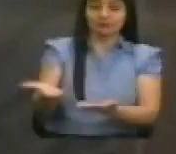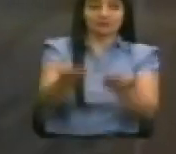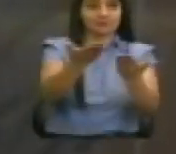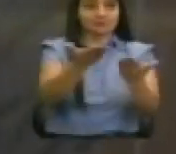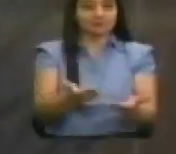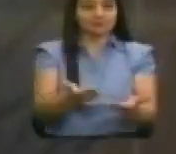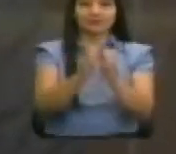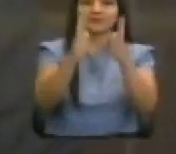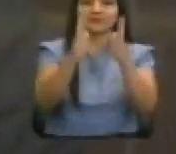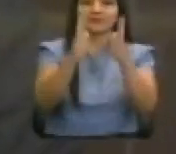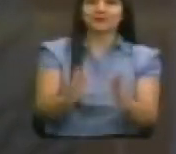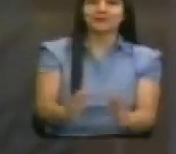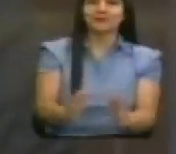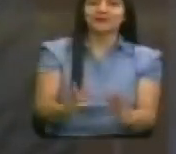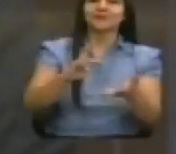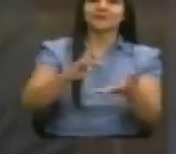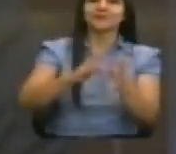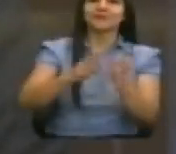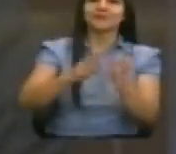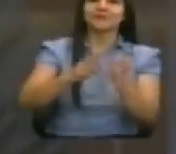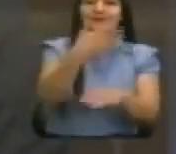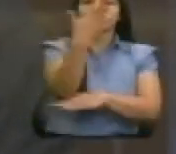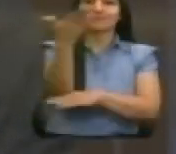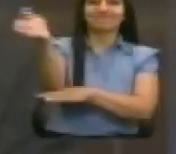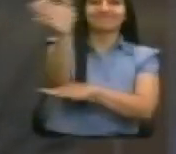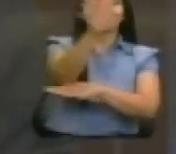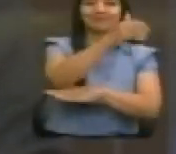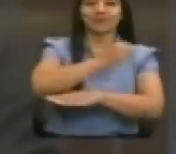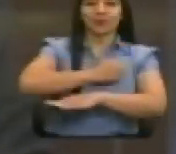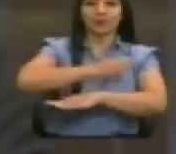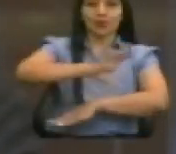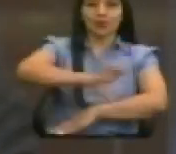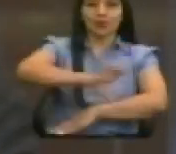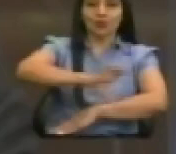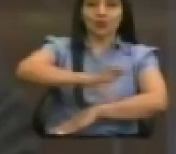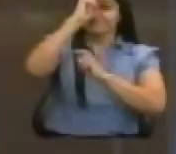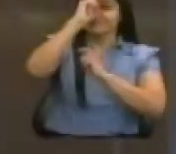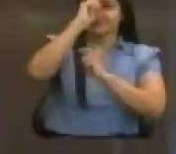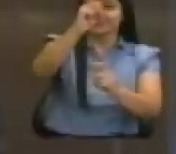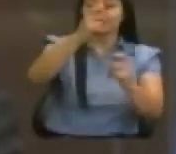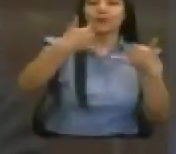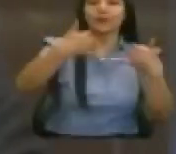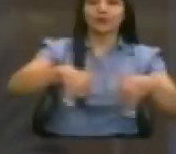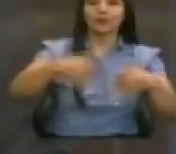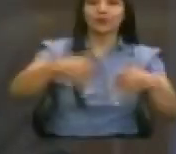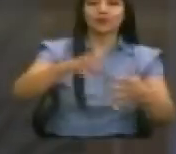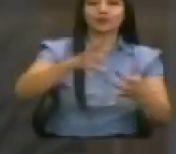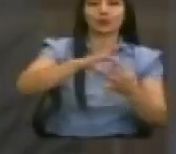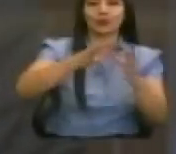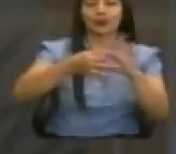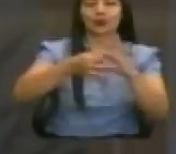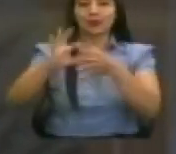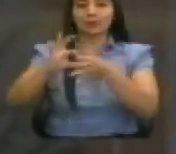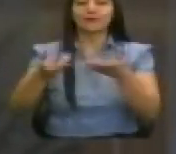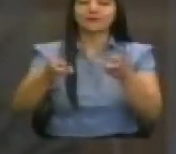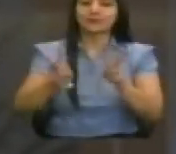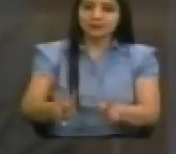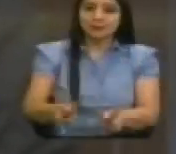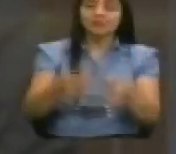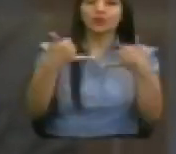flamear el tricolor nacional en lo más alto de los Juegos Olímpicos y Paralímpicos